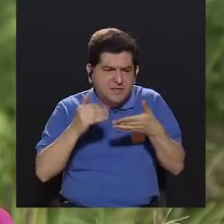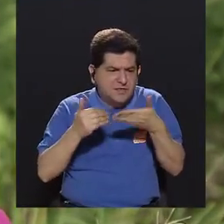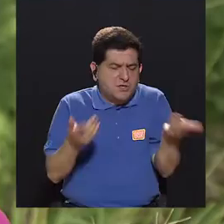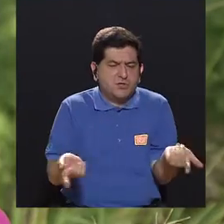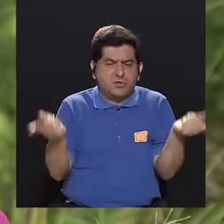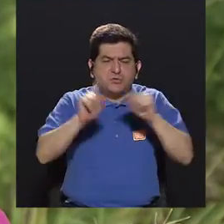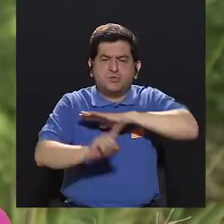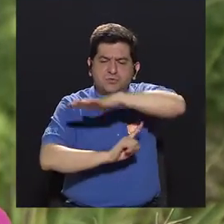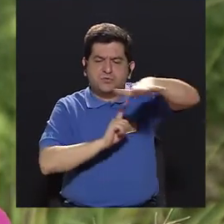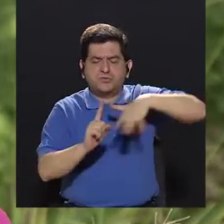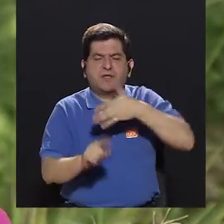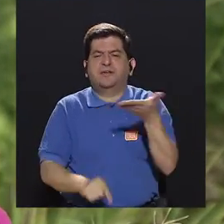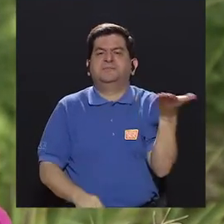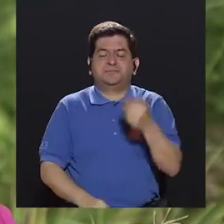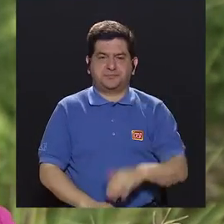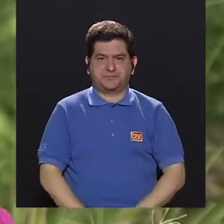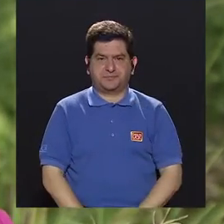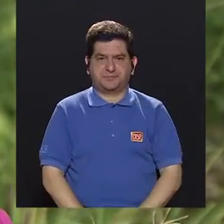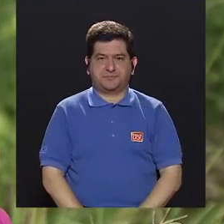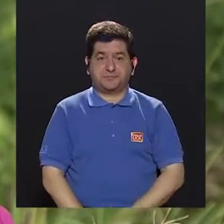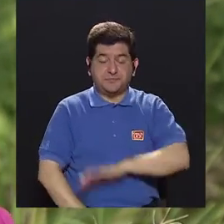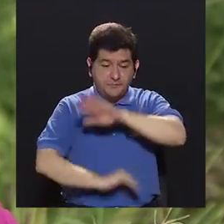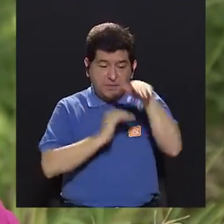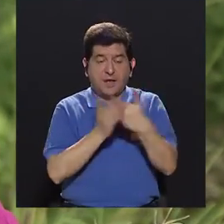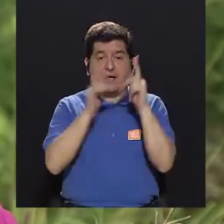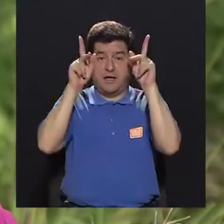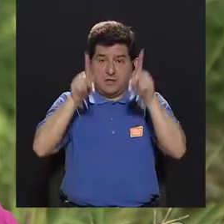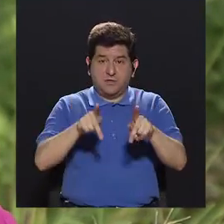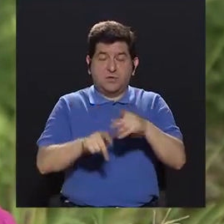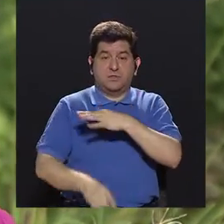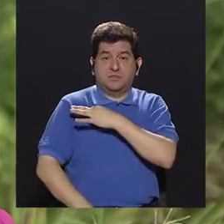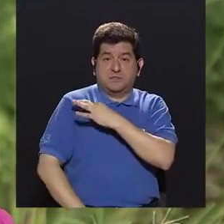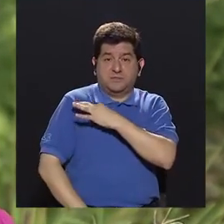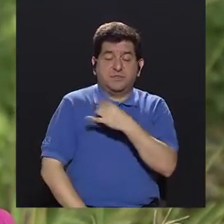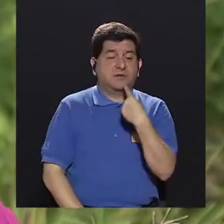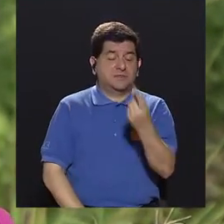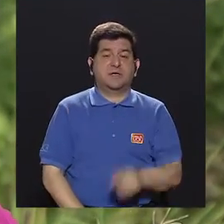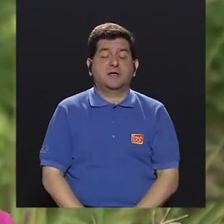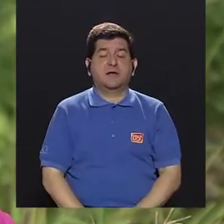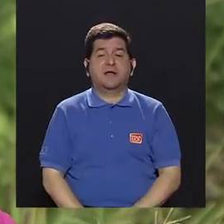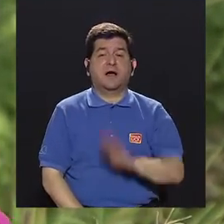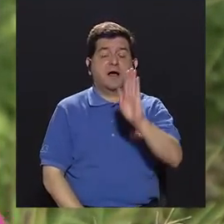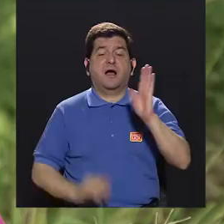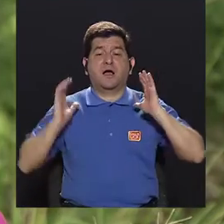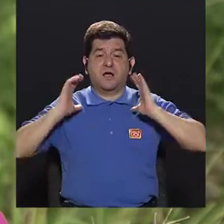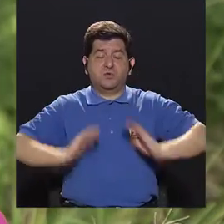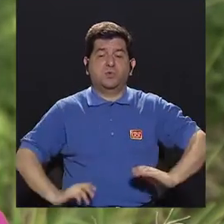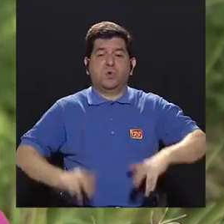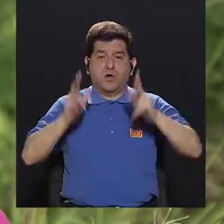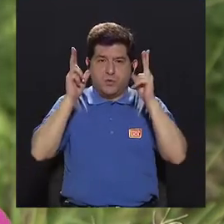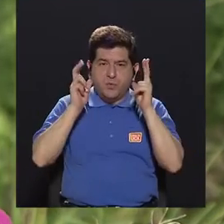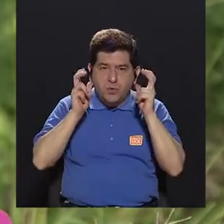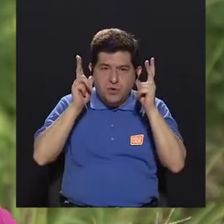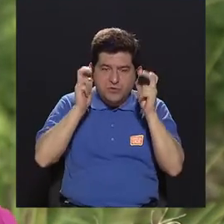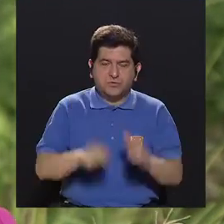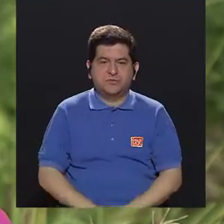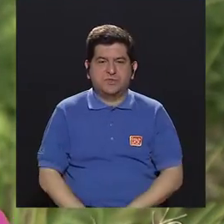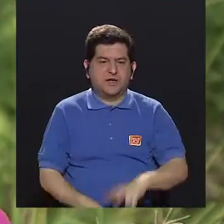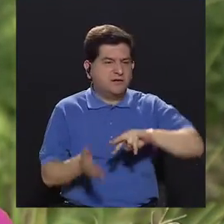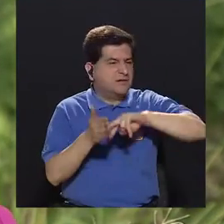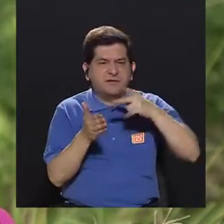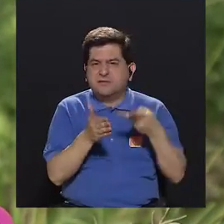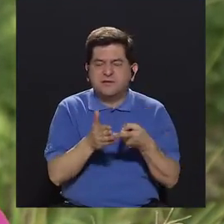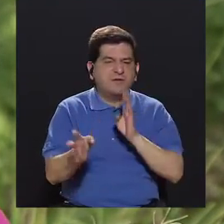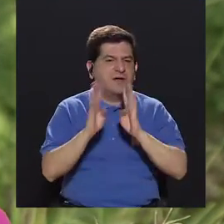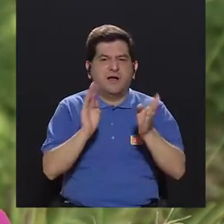cosas que están pasando a mi alrededor? Entonces a todas las personas siempre les invitamos a decir, escuchen su cuerpo, ¿qué quiere decir?